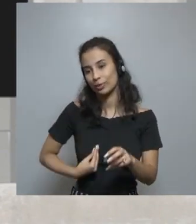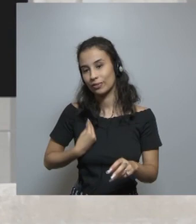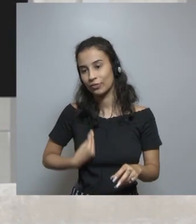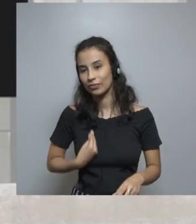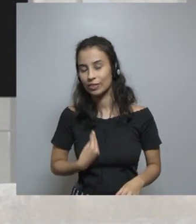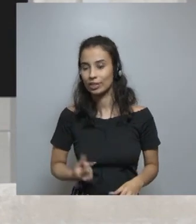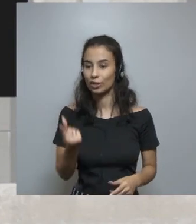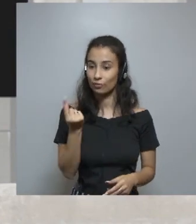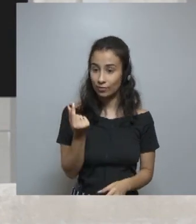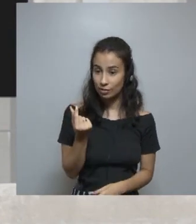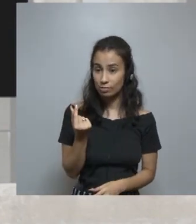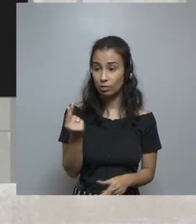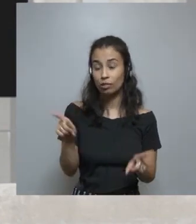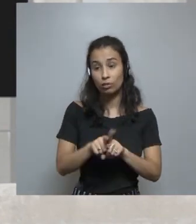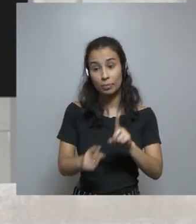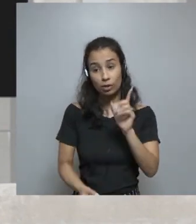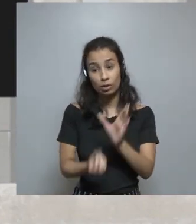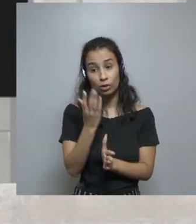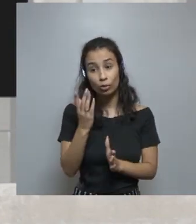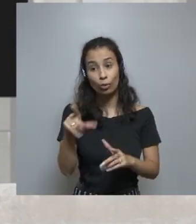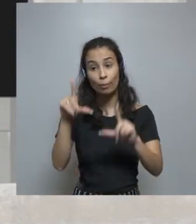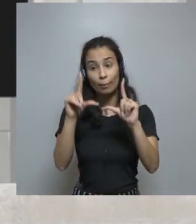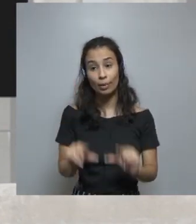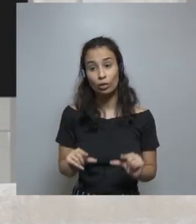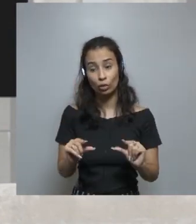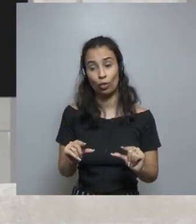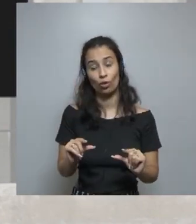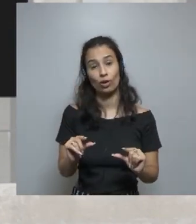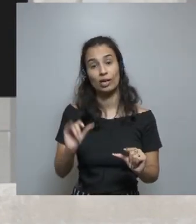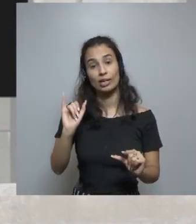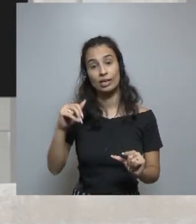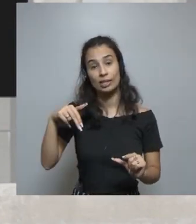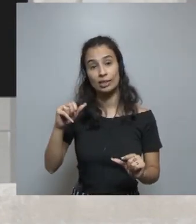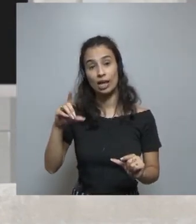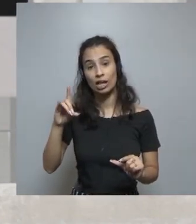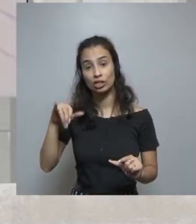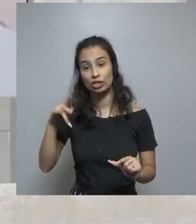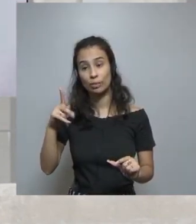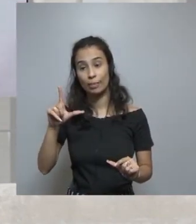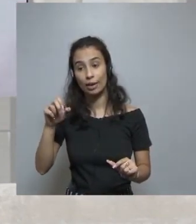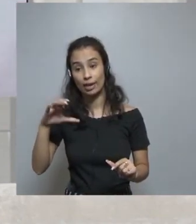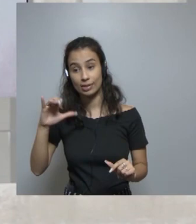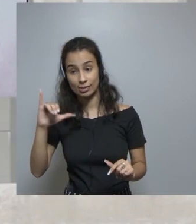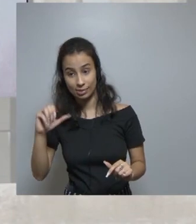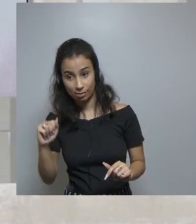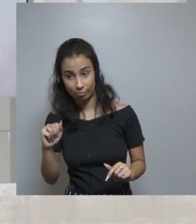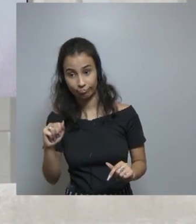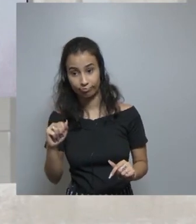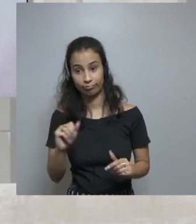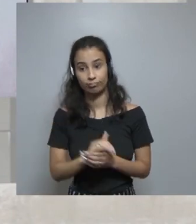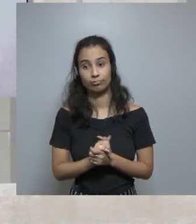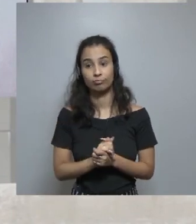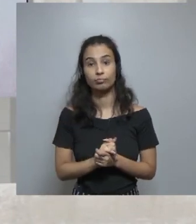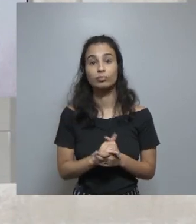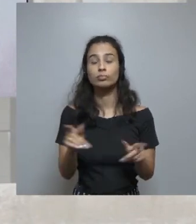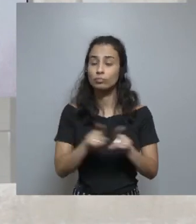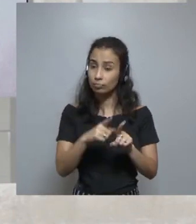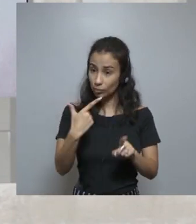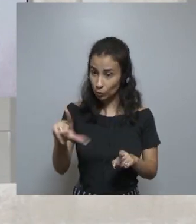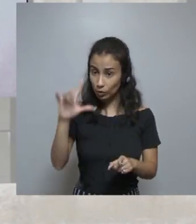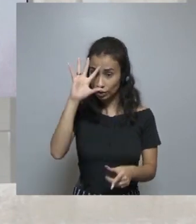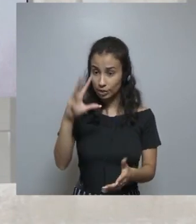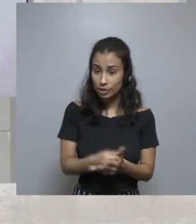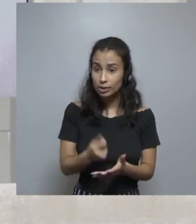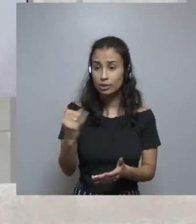sobre su vida financiera, eso genera un menor incumplimiento y eso es bueno también para el Nubank.